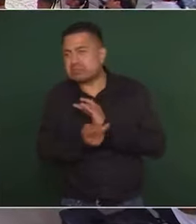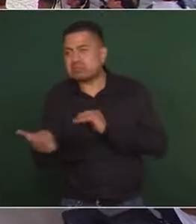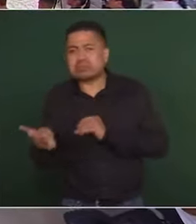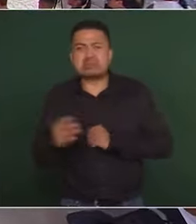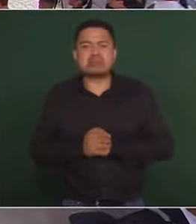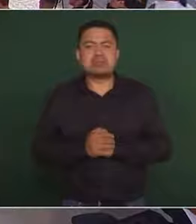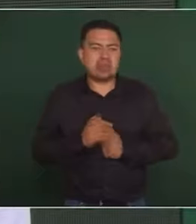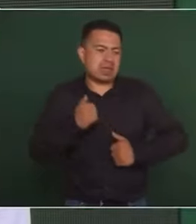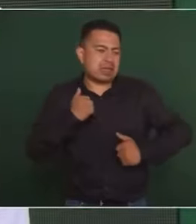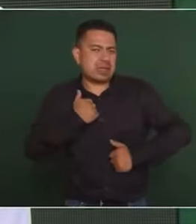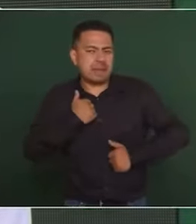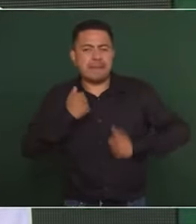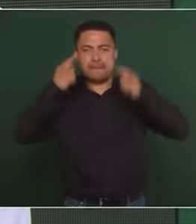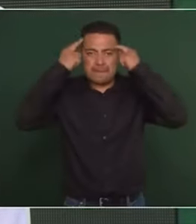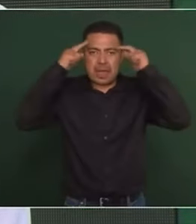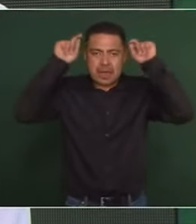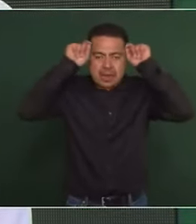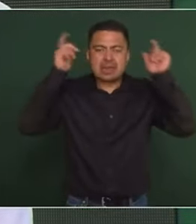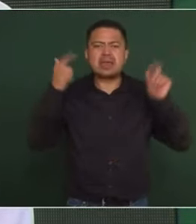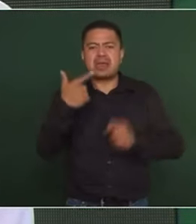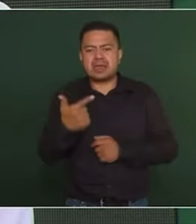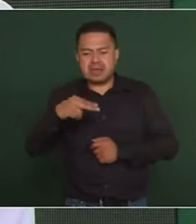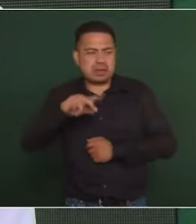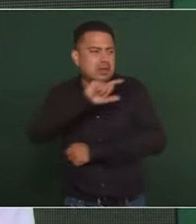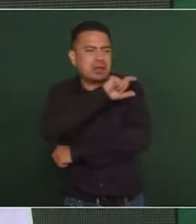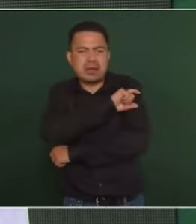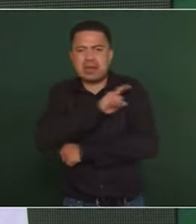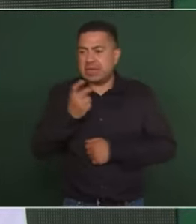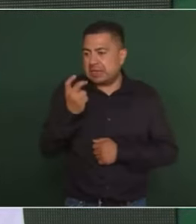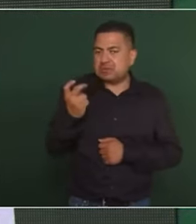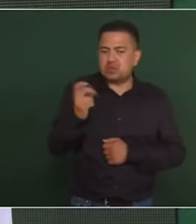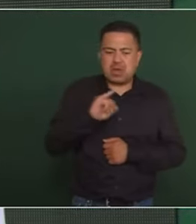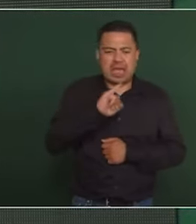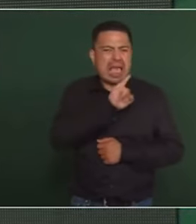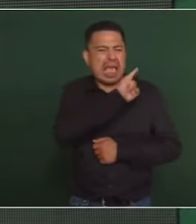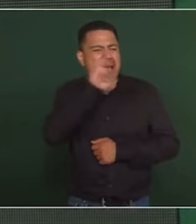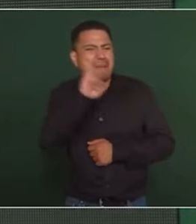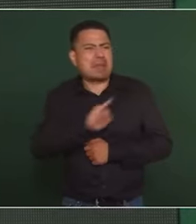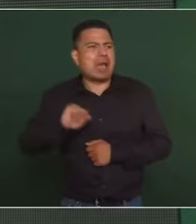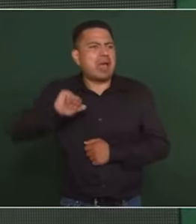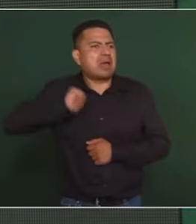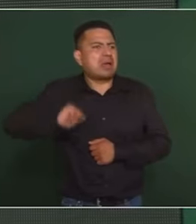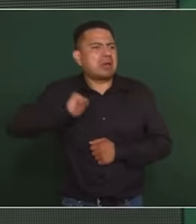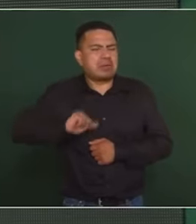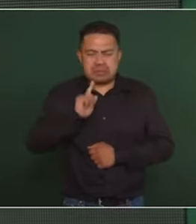El Ejército, la Marina, la Guardia Nacional, eso nunca se había visto